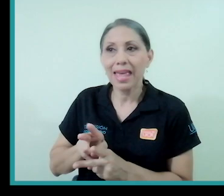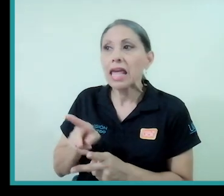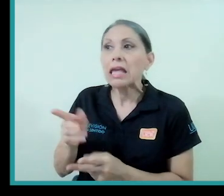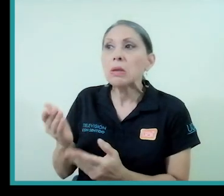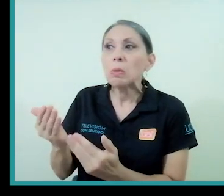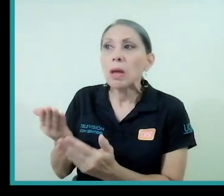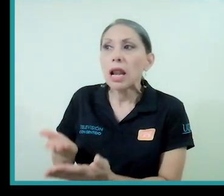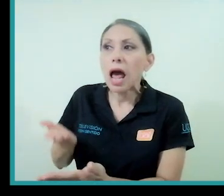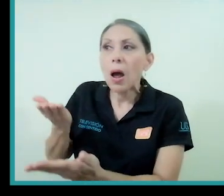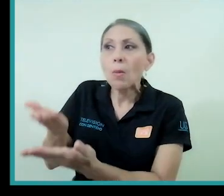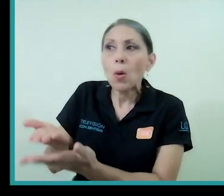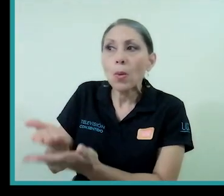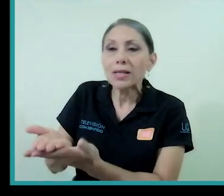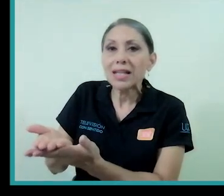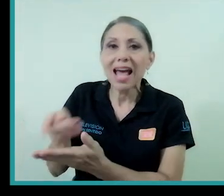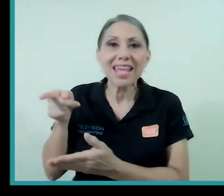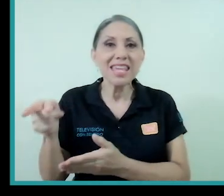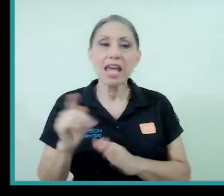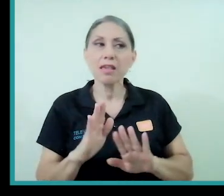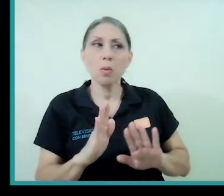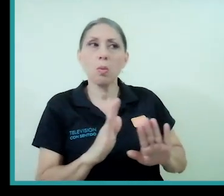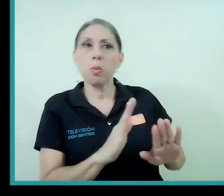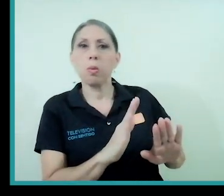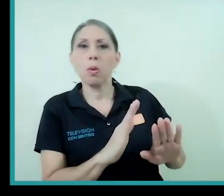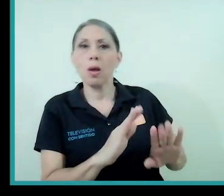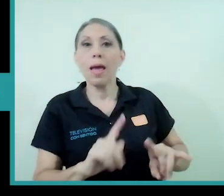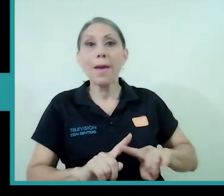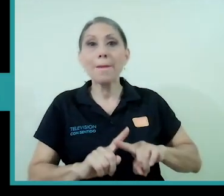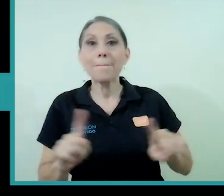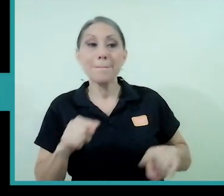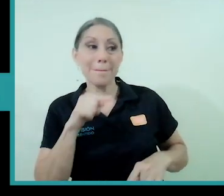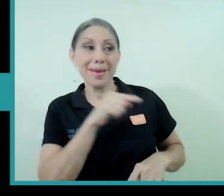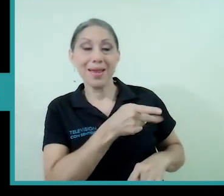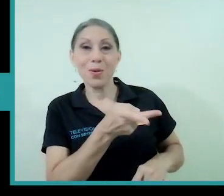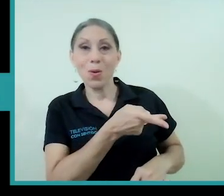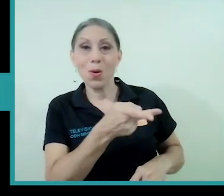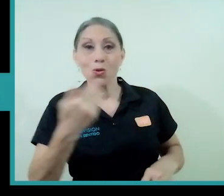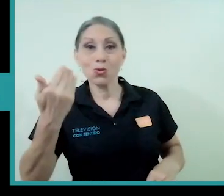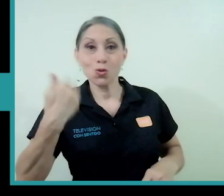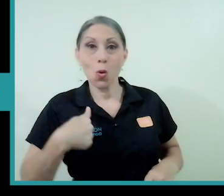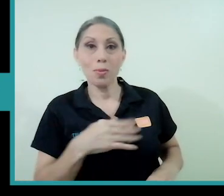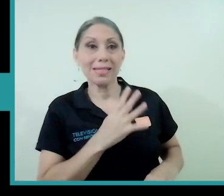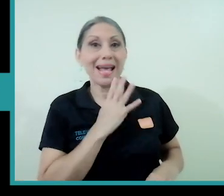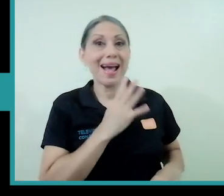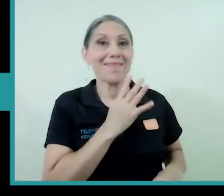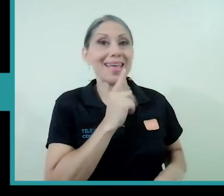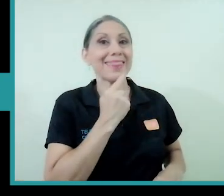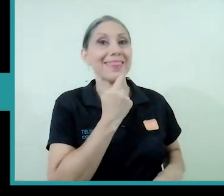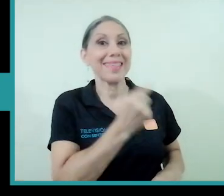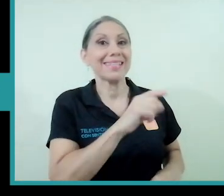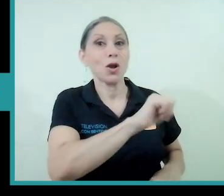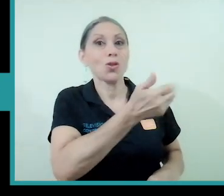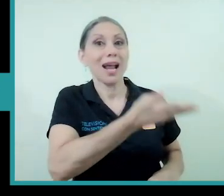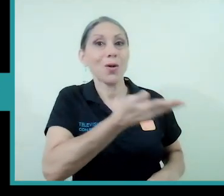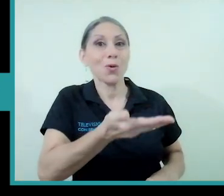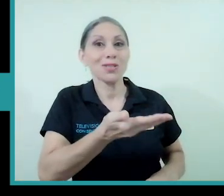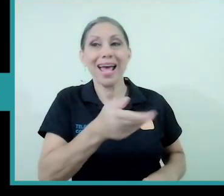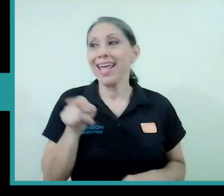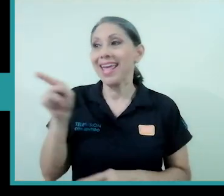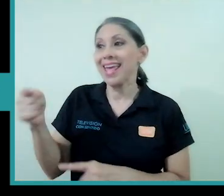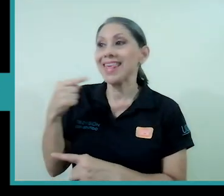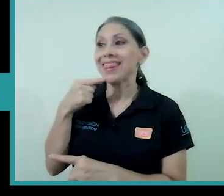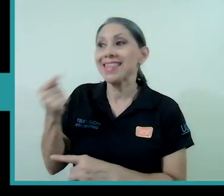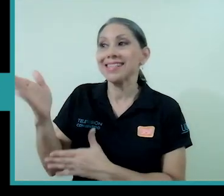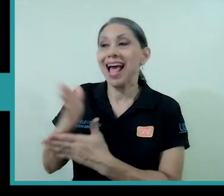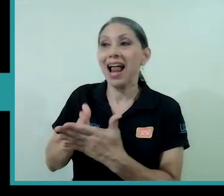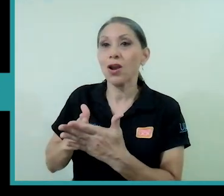rechaza la propuesta de estos dos hombres sin embargo el testimonio de ellos es más fuerte que su propio testimonio porque no se